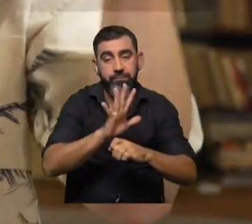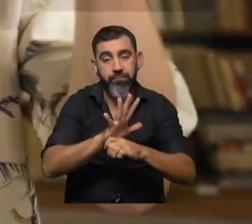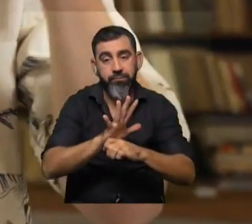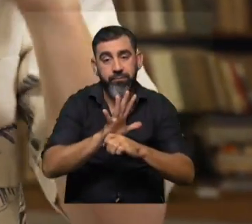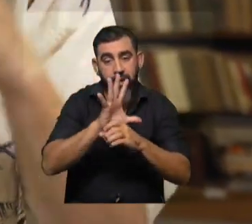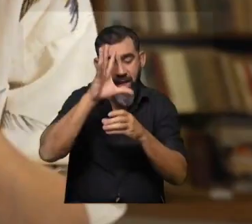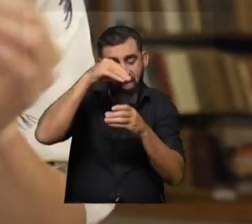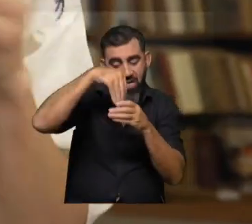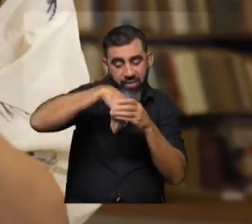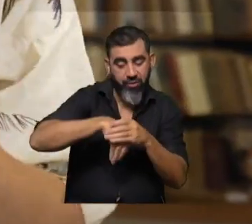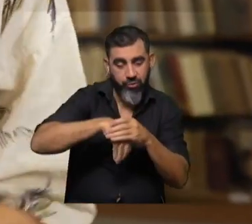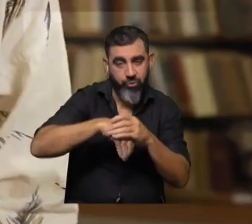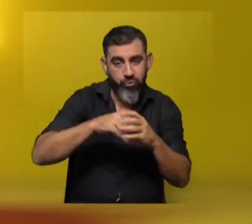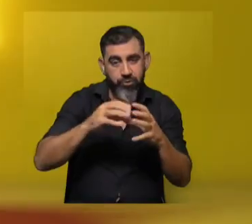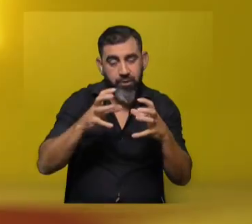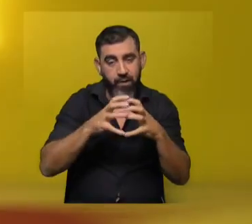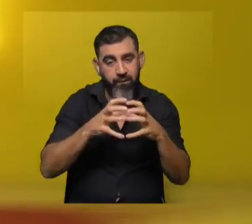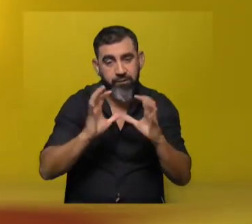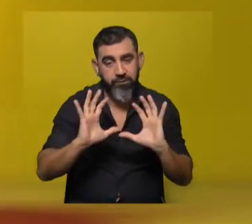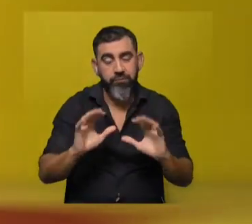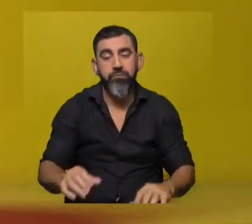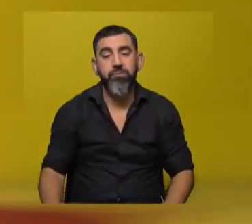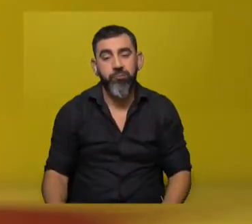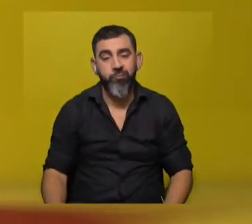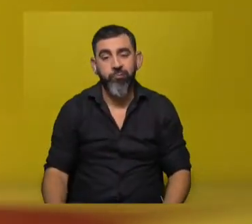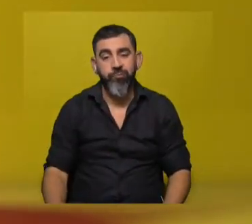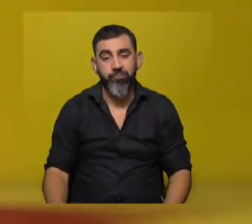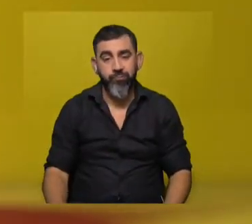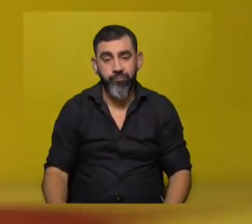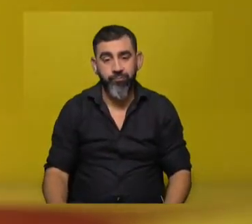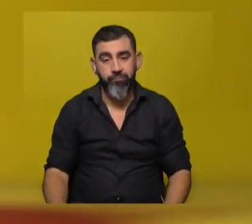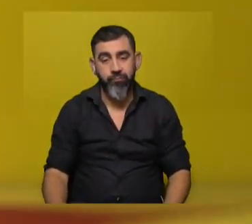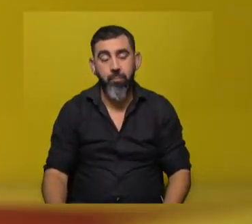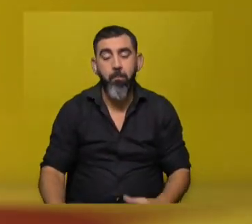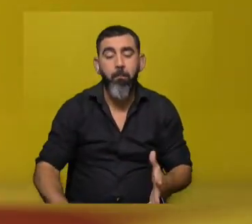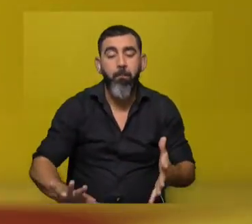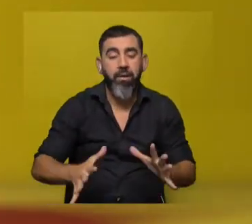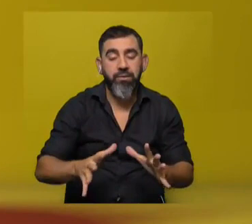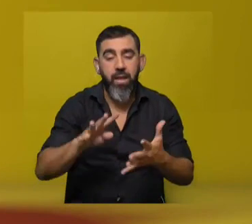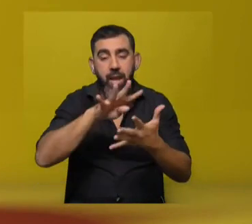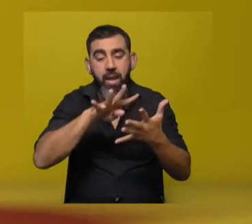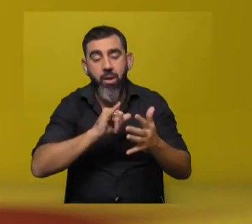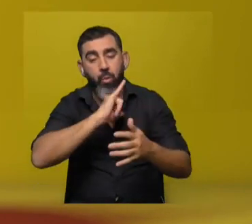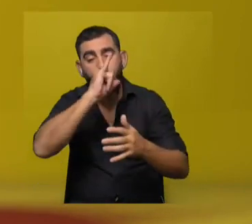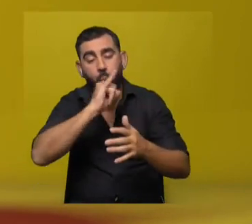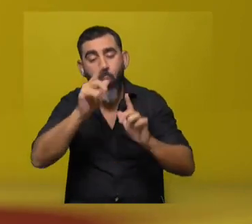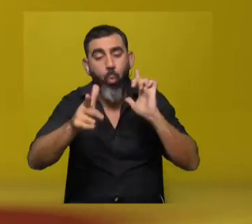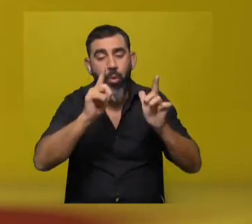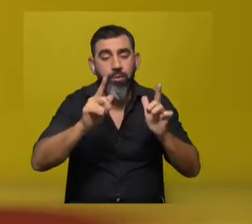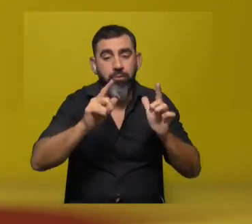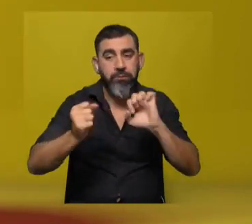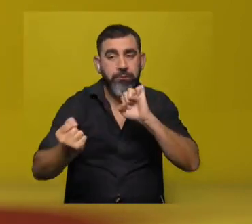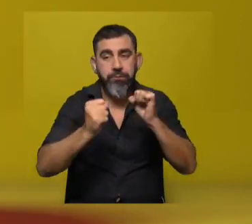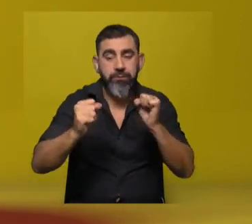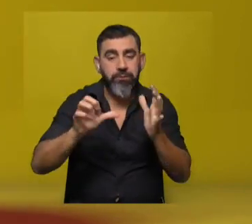bien adentro en la corteza, la parte medial, también con la corteza prefrontal. Y entonces parecería que leer novelas moviliza